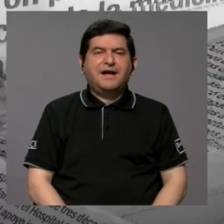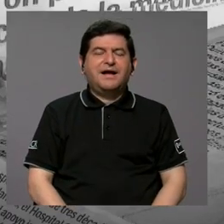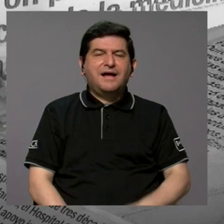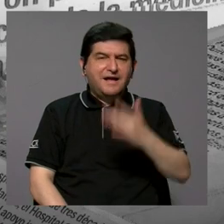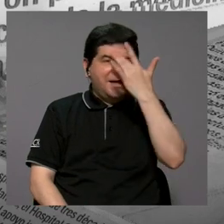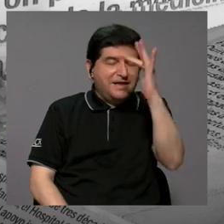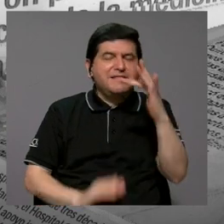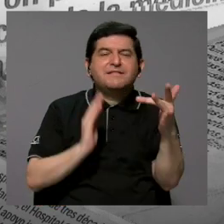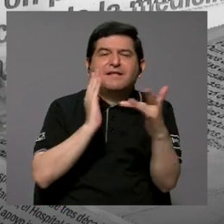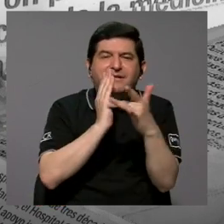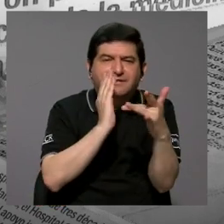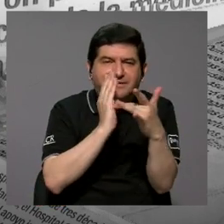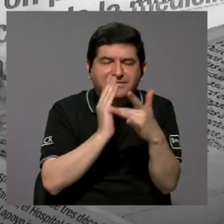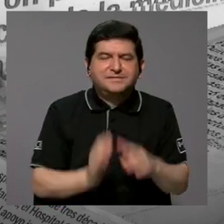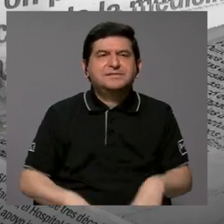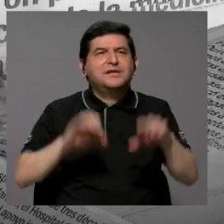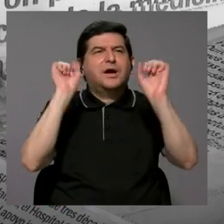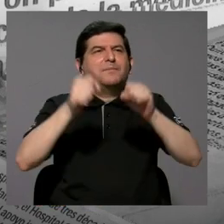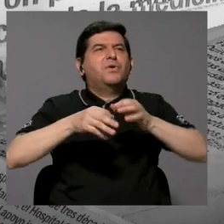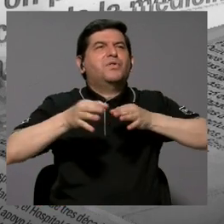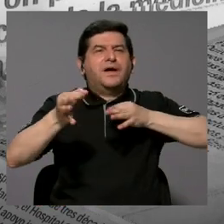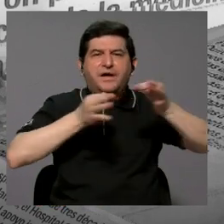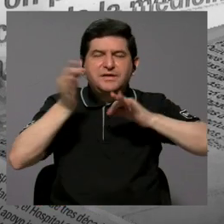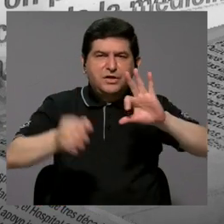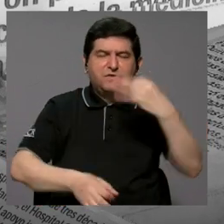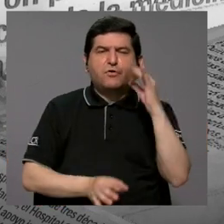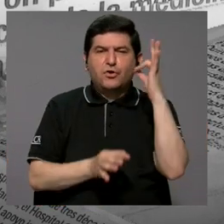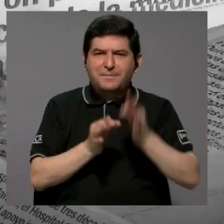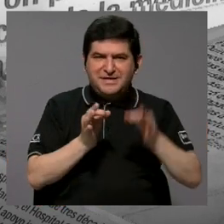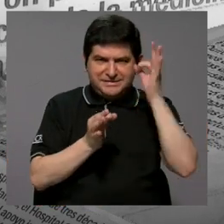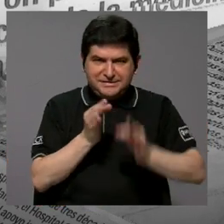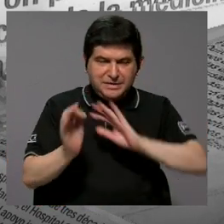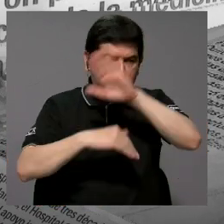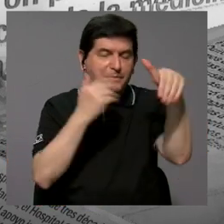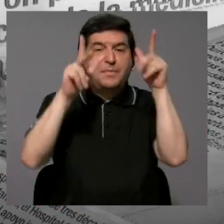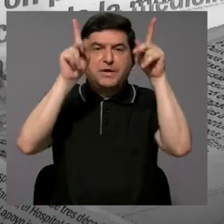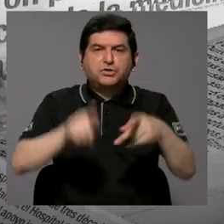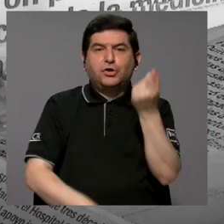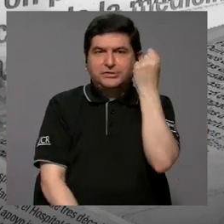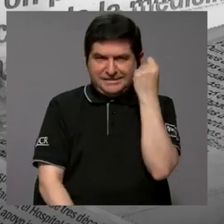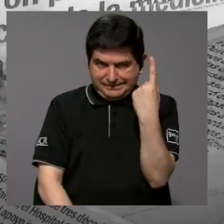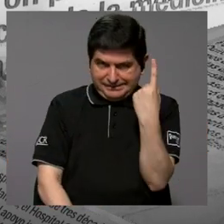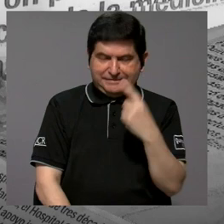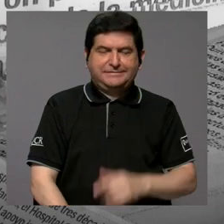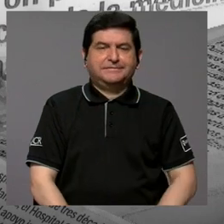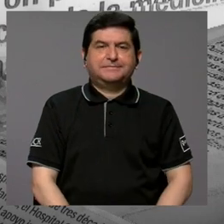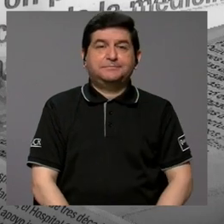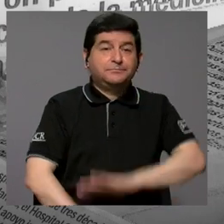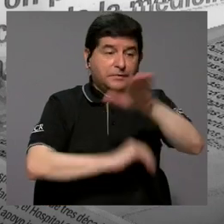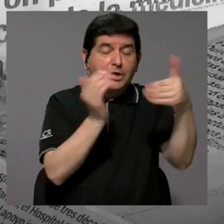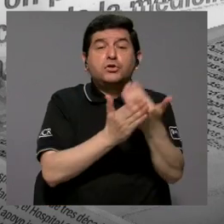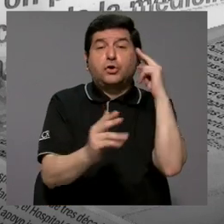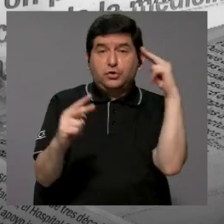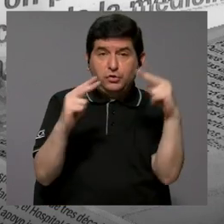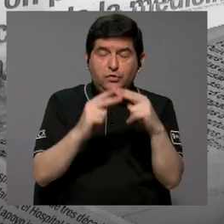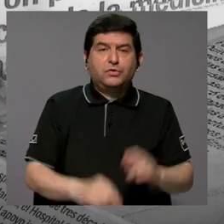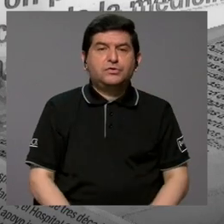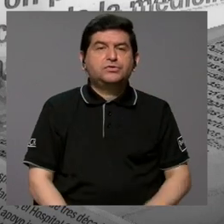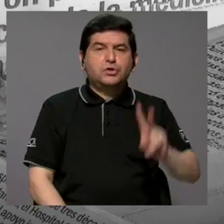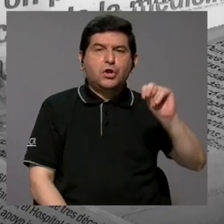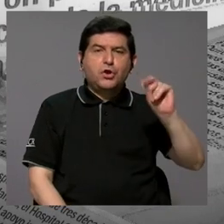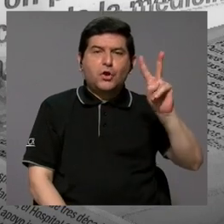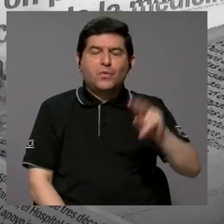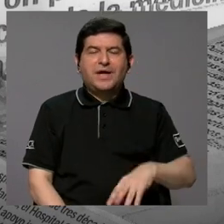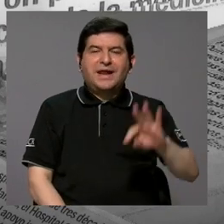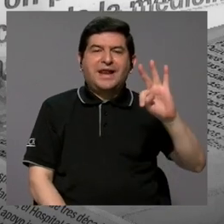me gustaría poderlo expresar de una forma muy sencilla para que todo el mundo lo pueda entender. Todos conocen la novela de